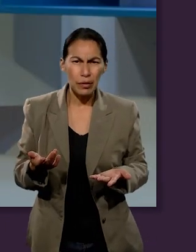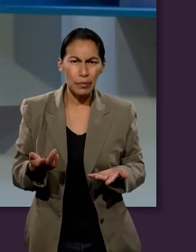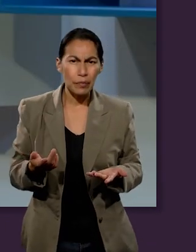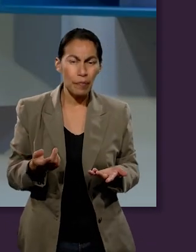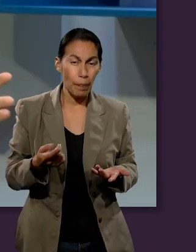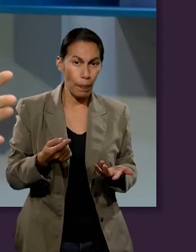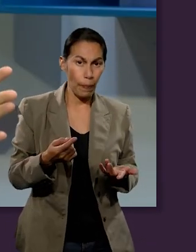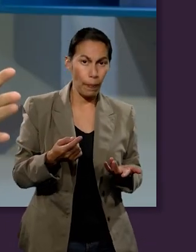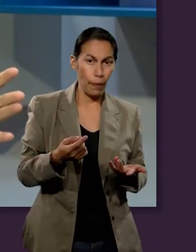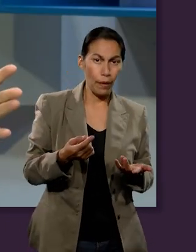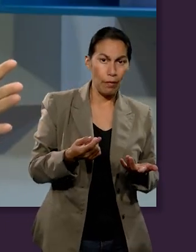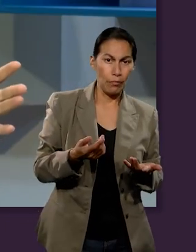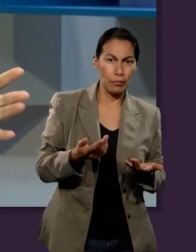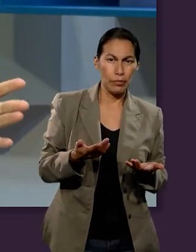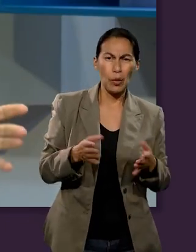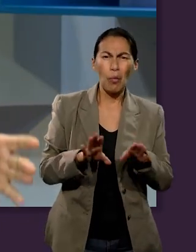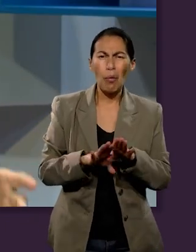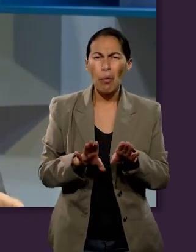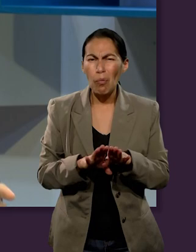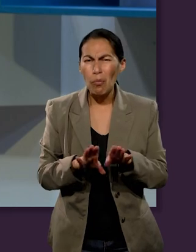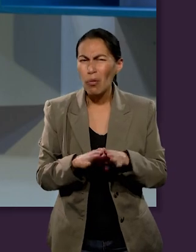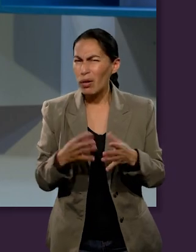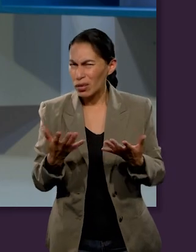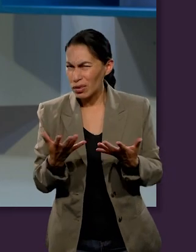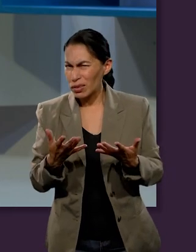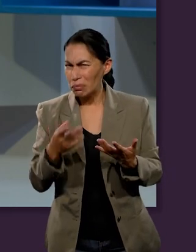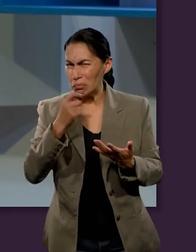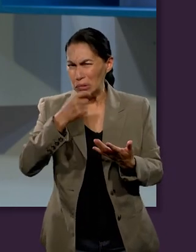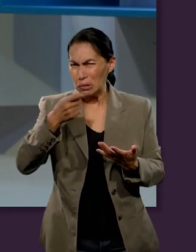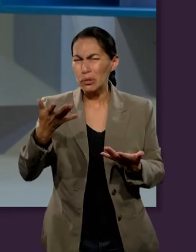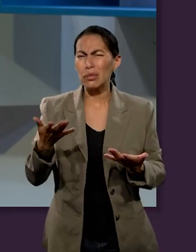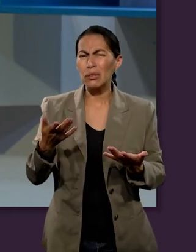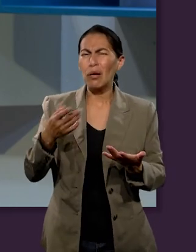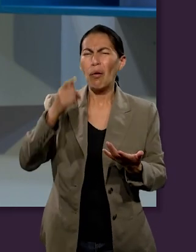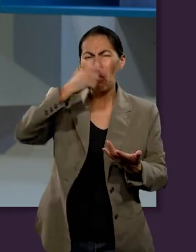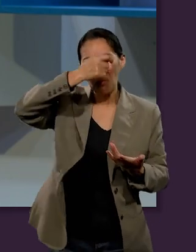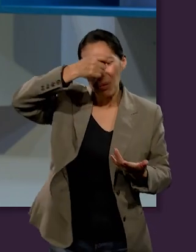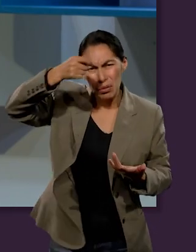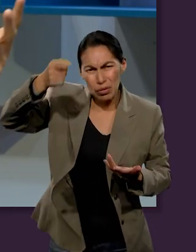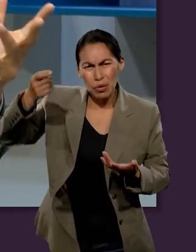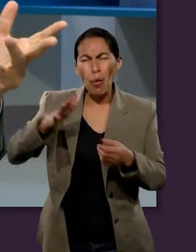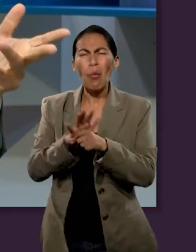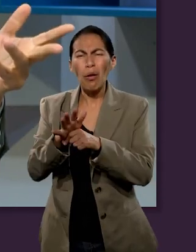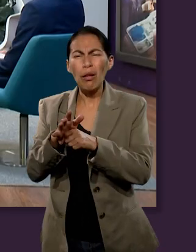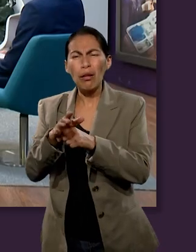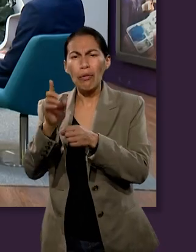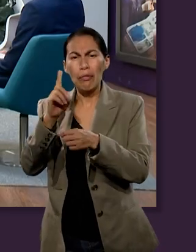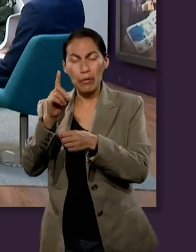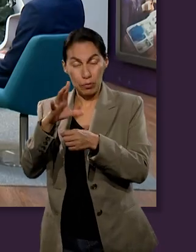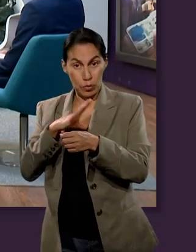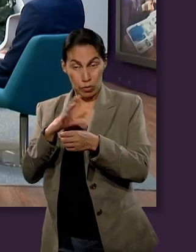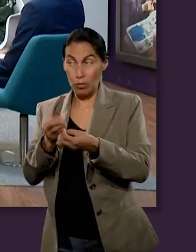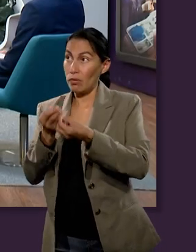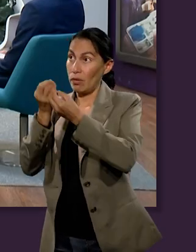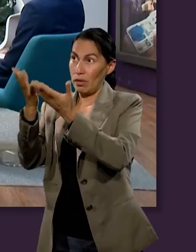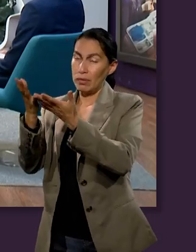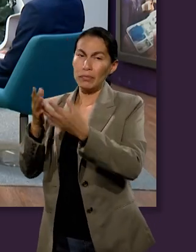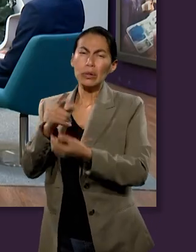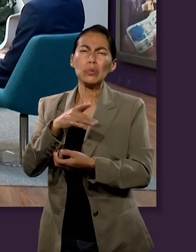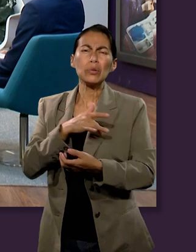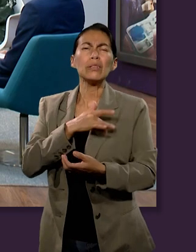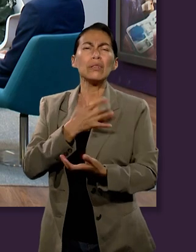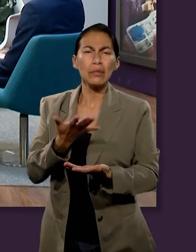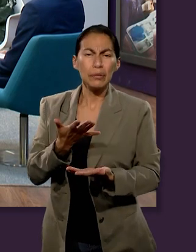me parece que no sería tan adecuado tratarlas. ¿Qué bendiciones han podido ustedes percibir